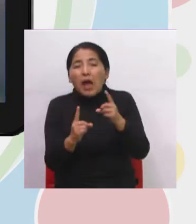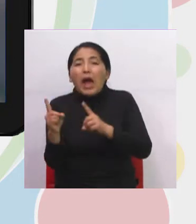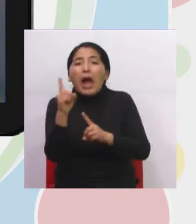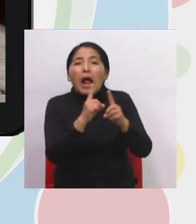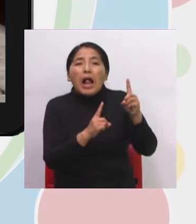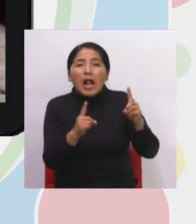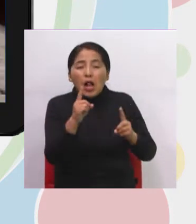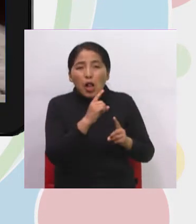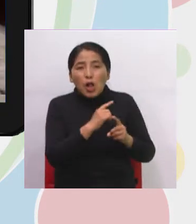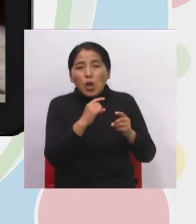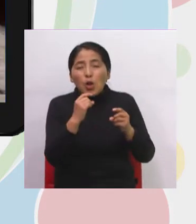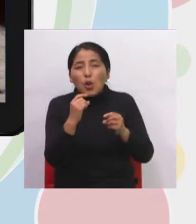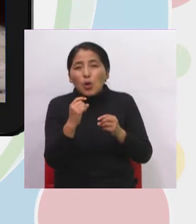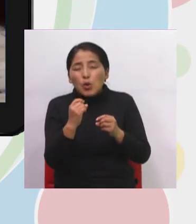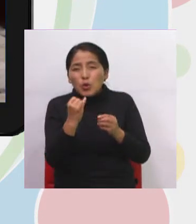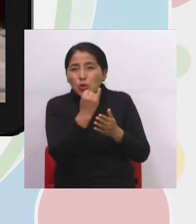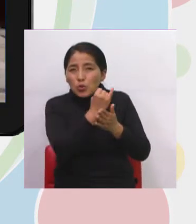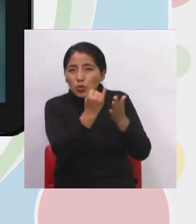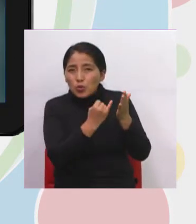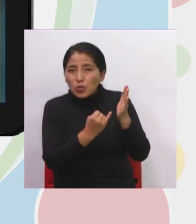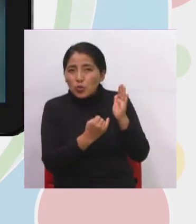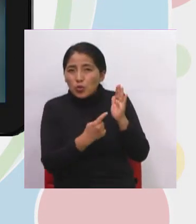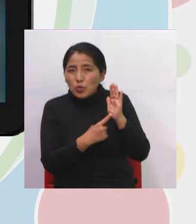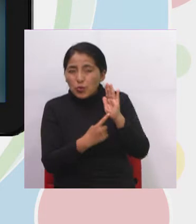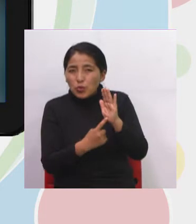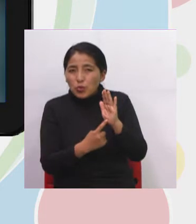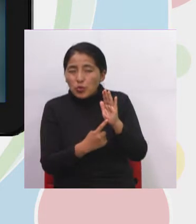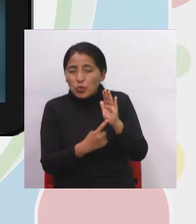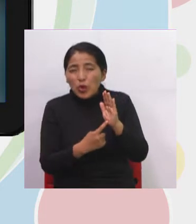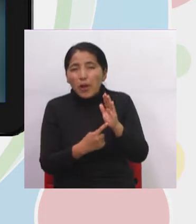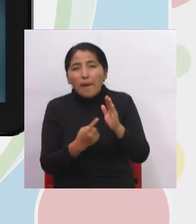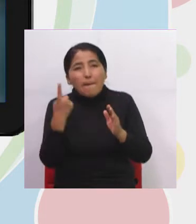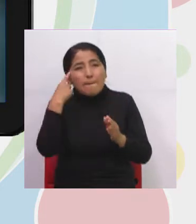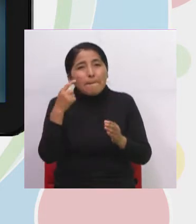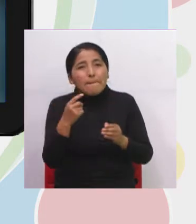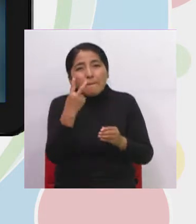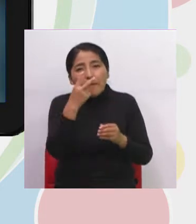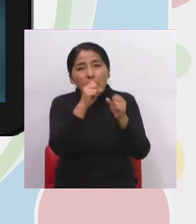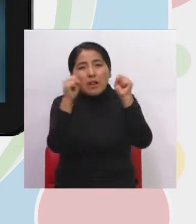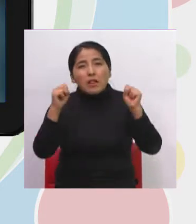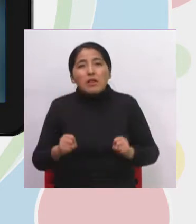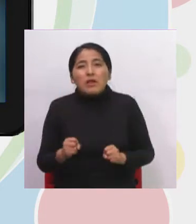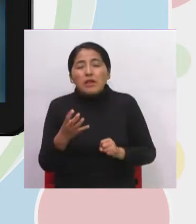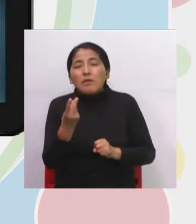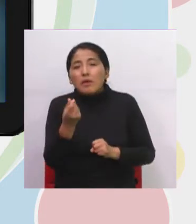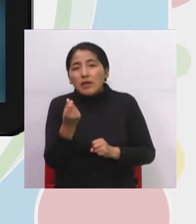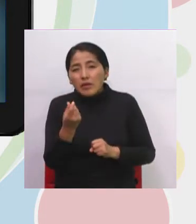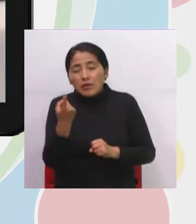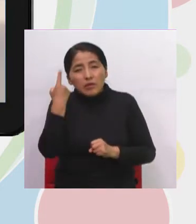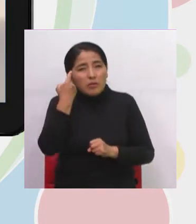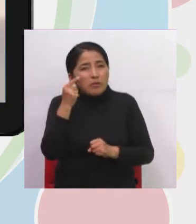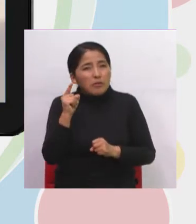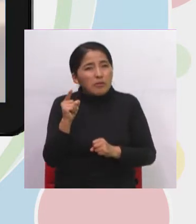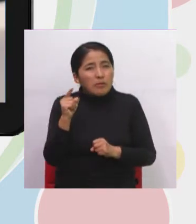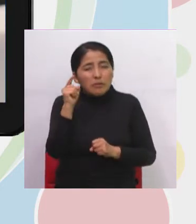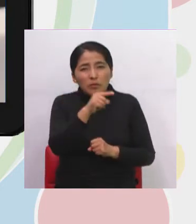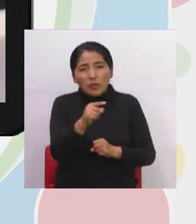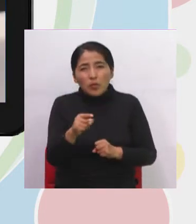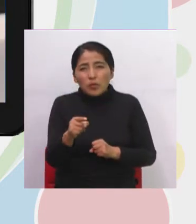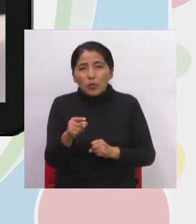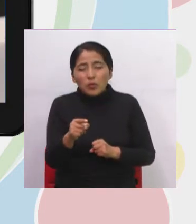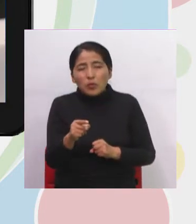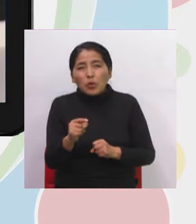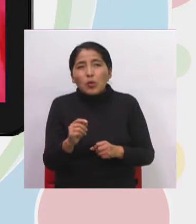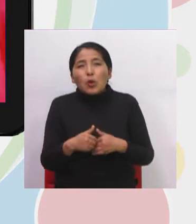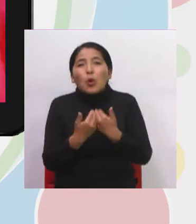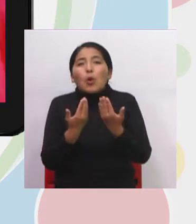donde vamos a reforzar sobre lo que es el sistema monetario y para qué, en qué aspectos